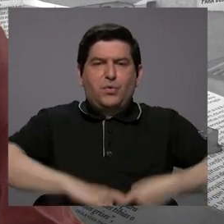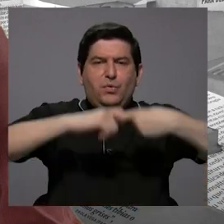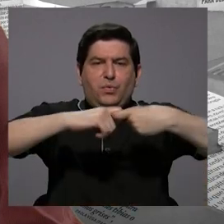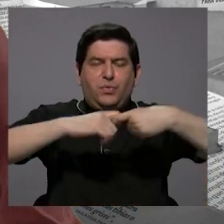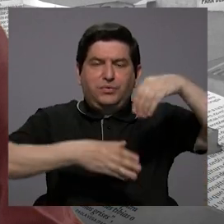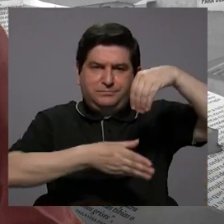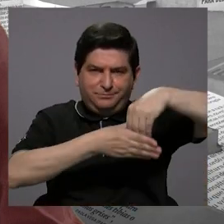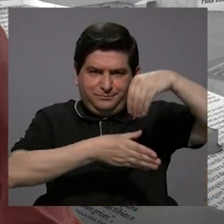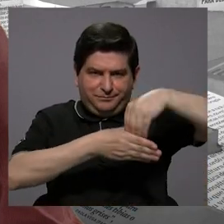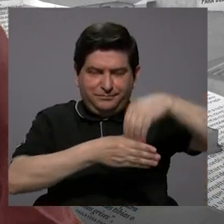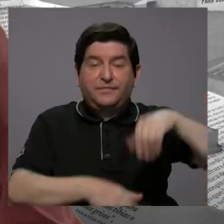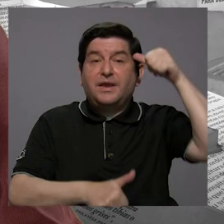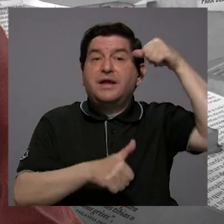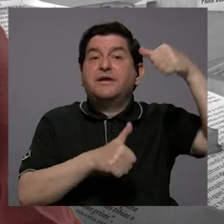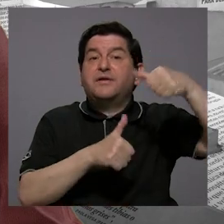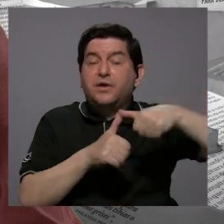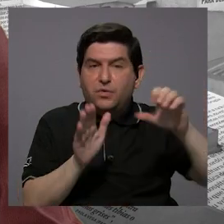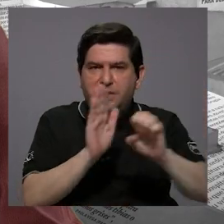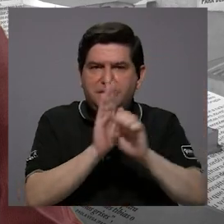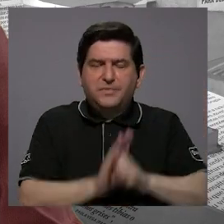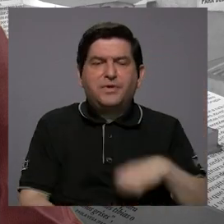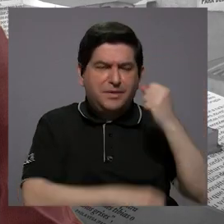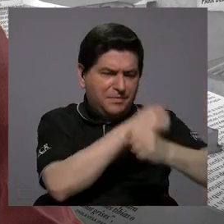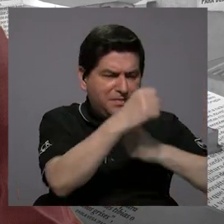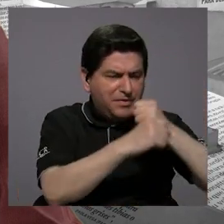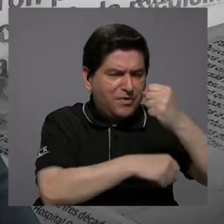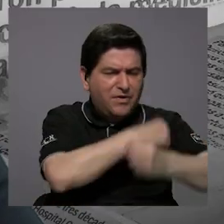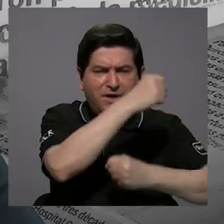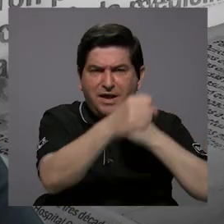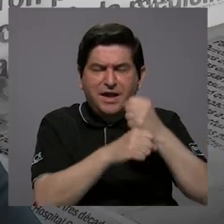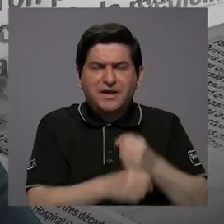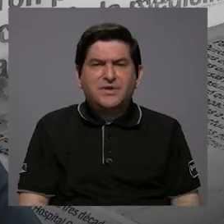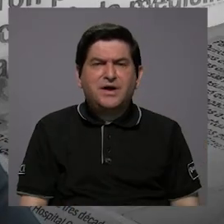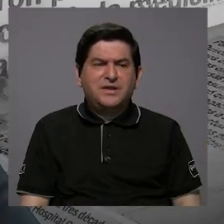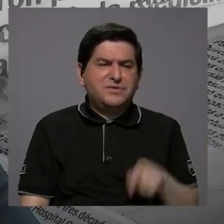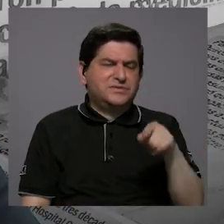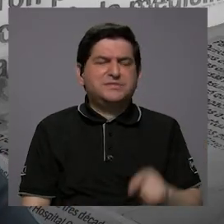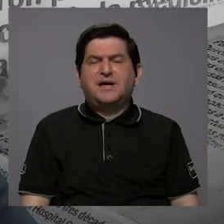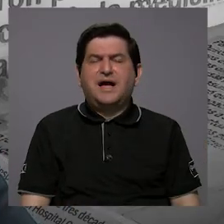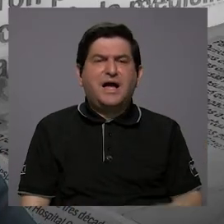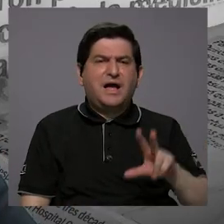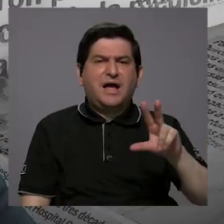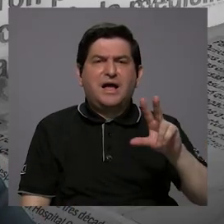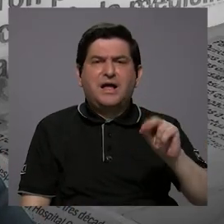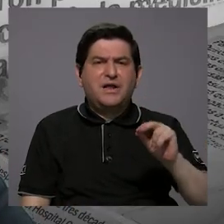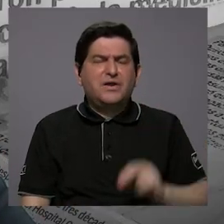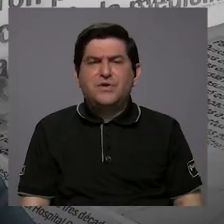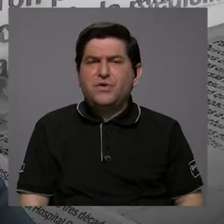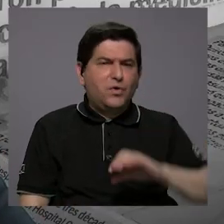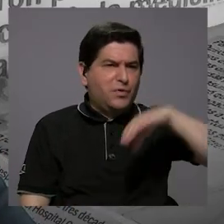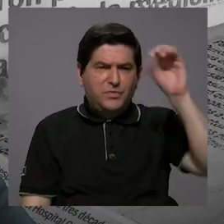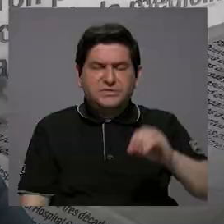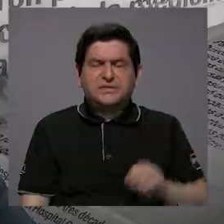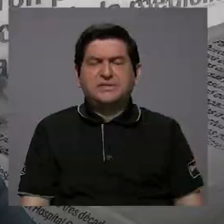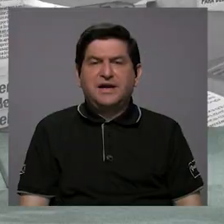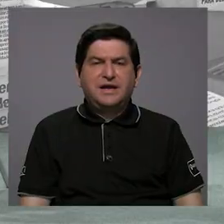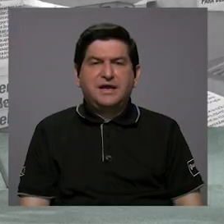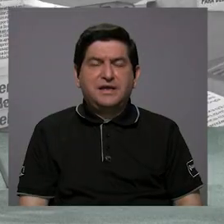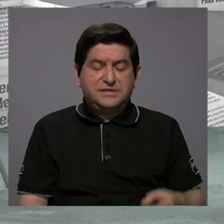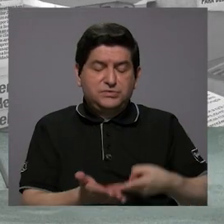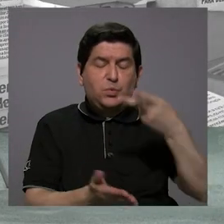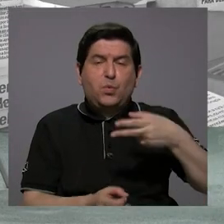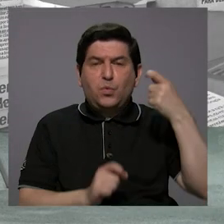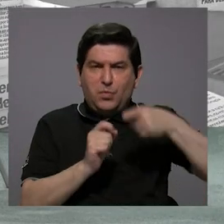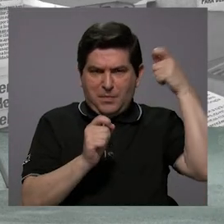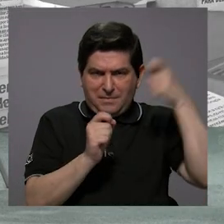los ingresos. No sé si recuerda usted, por ejemplo, que las anualidades las nominalizaron en vez de porcentuales, las dejaron en un monto fijo.